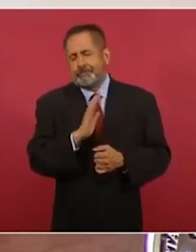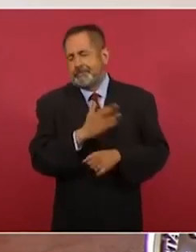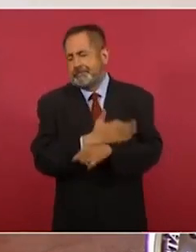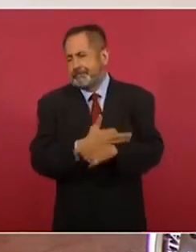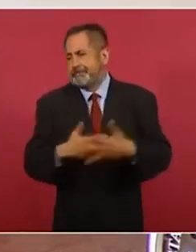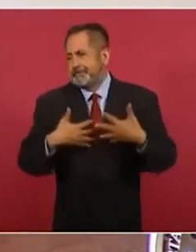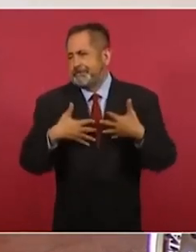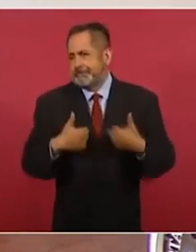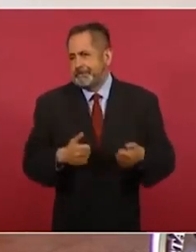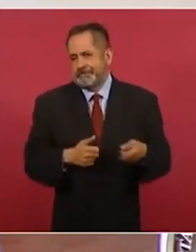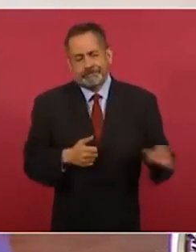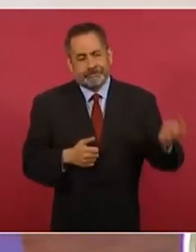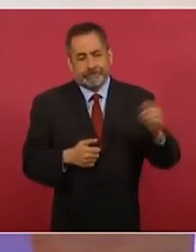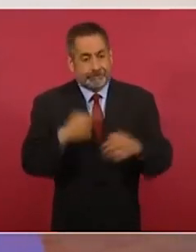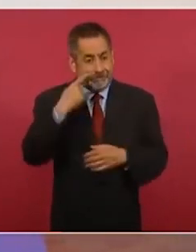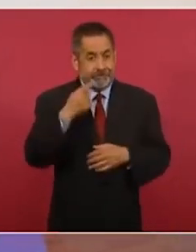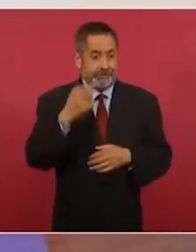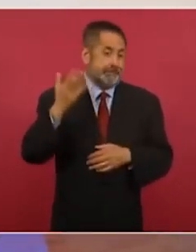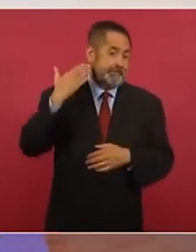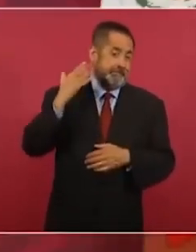es que Sarucán